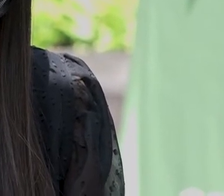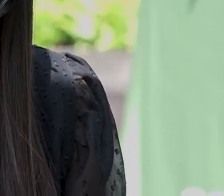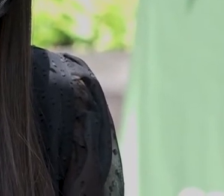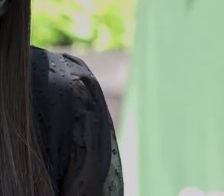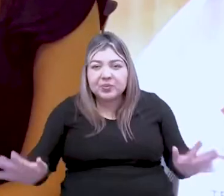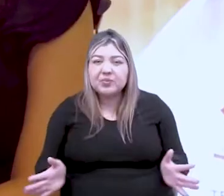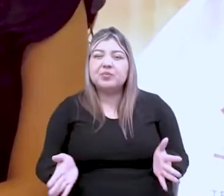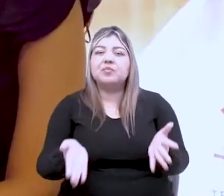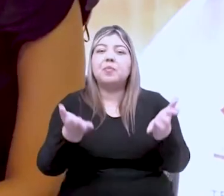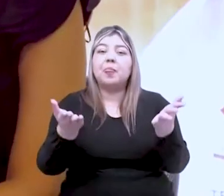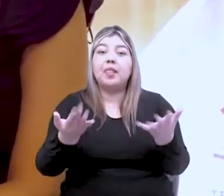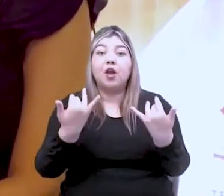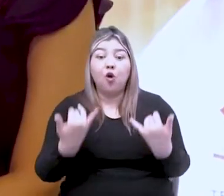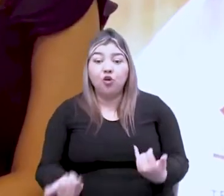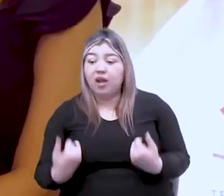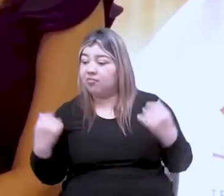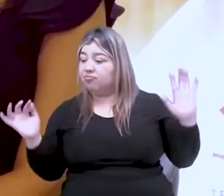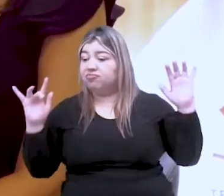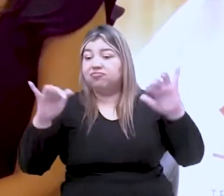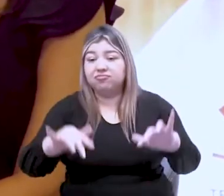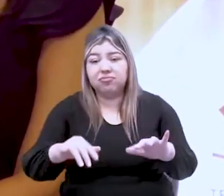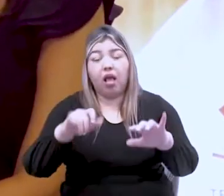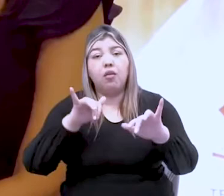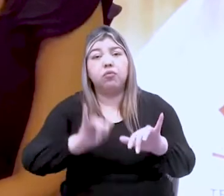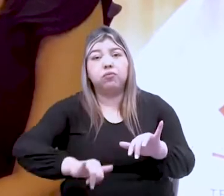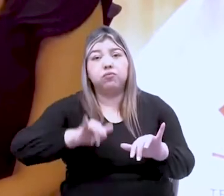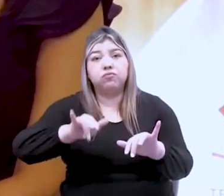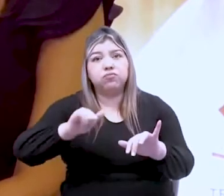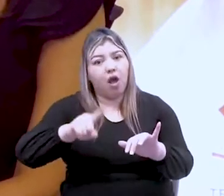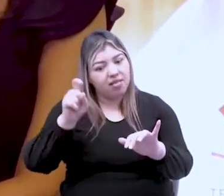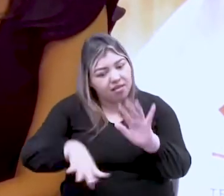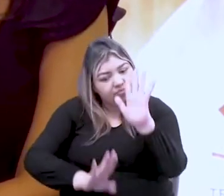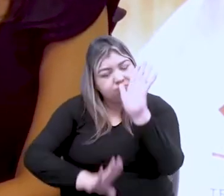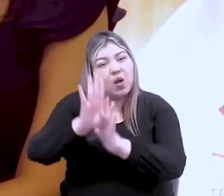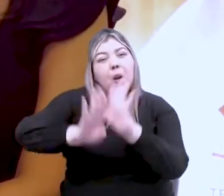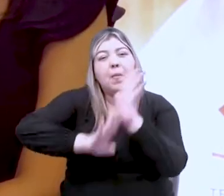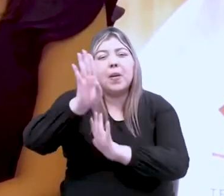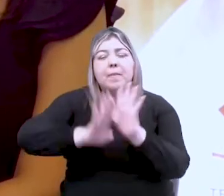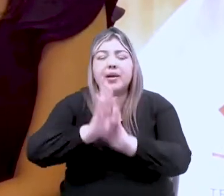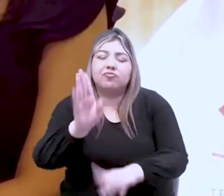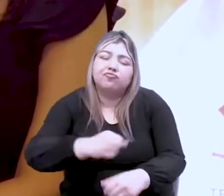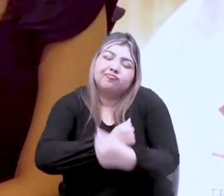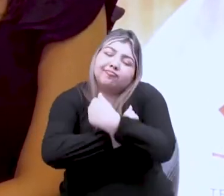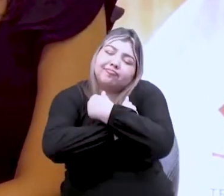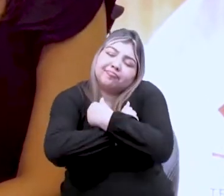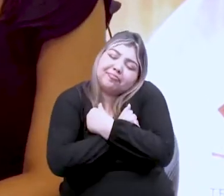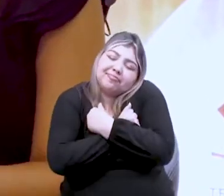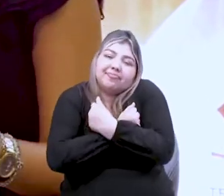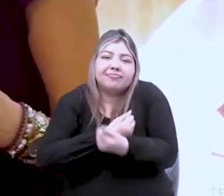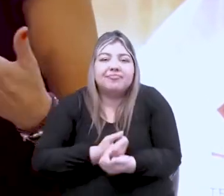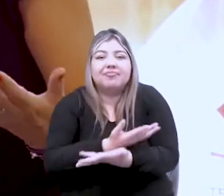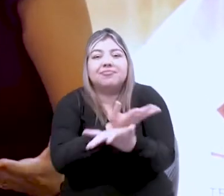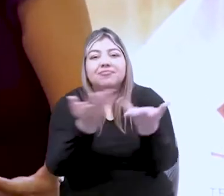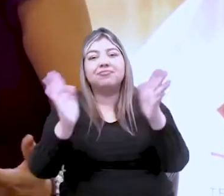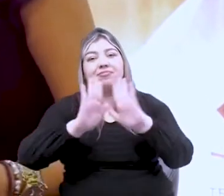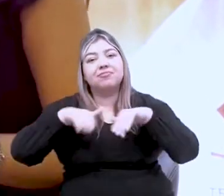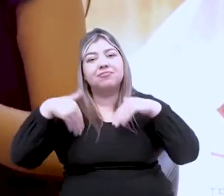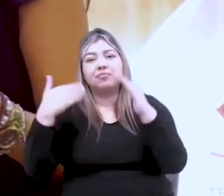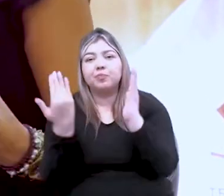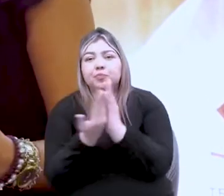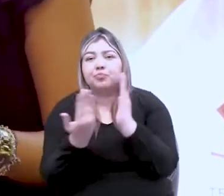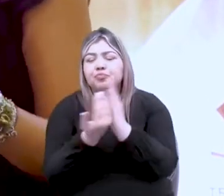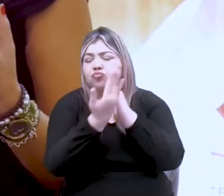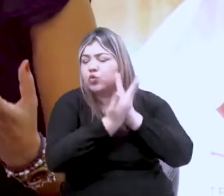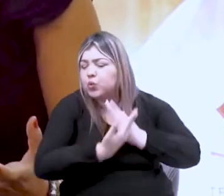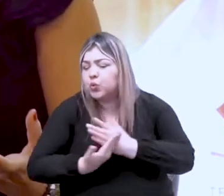Avanzar. Es tiempo de avanzar. Es tiempo de retomar ese amor que todos sentimos por la educación y poner en marcha